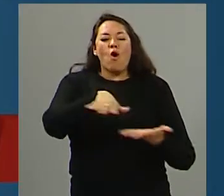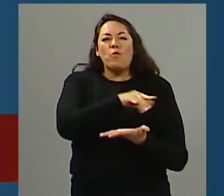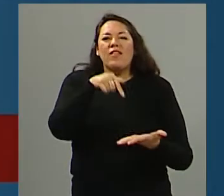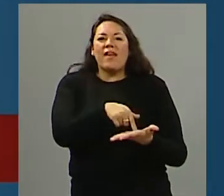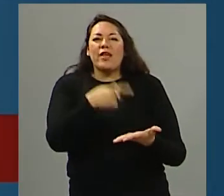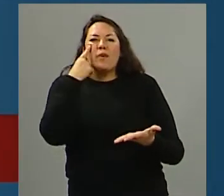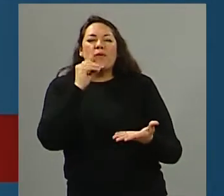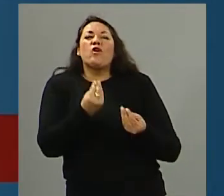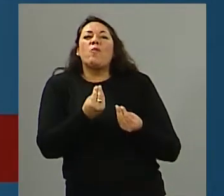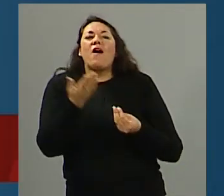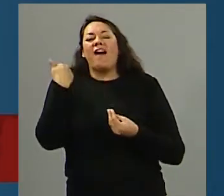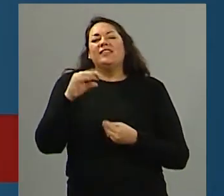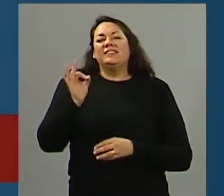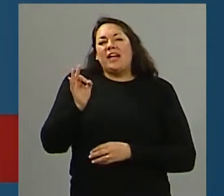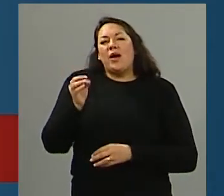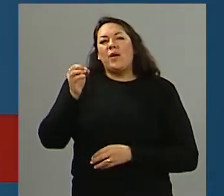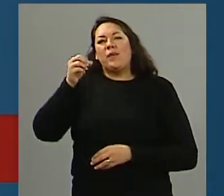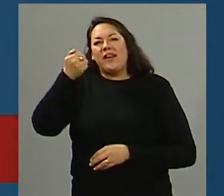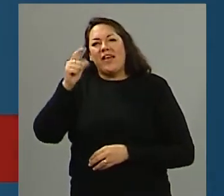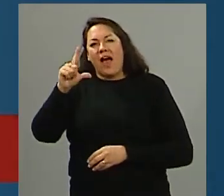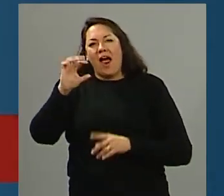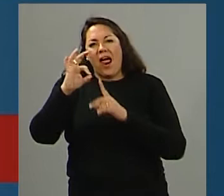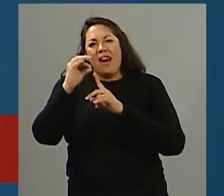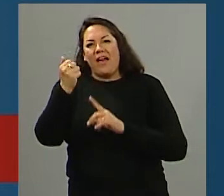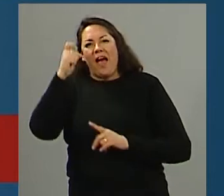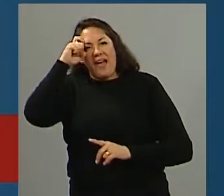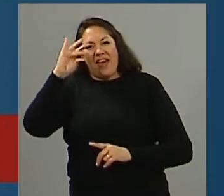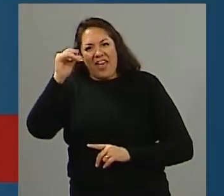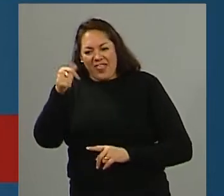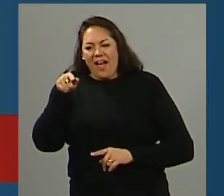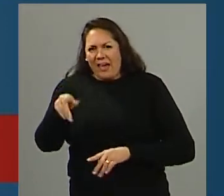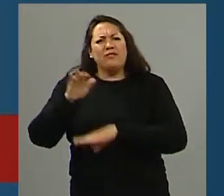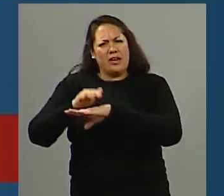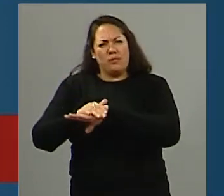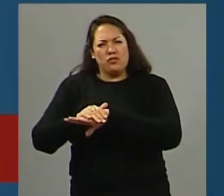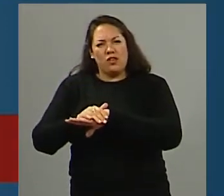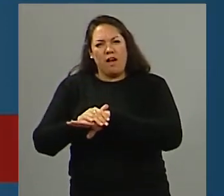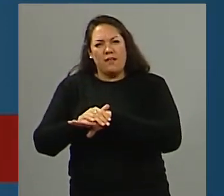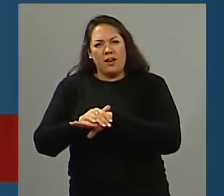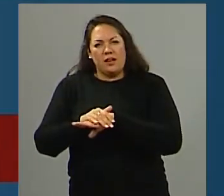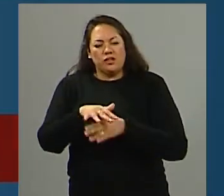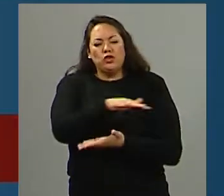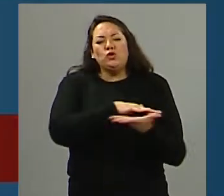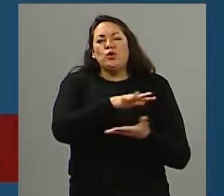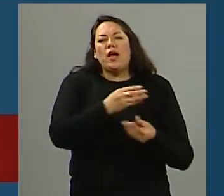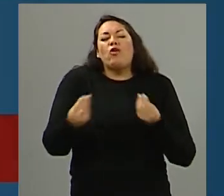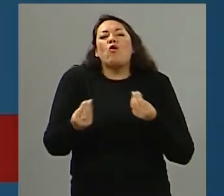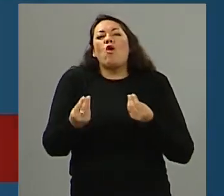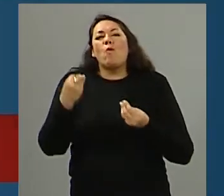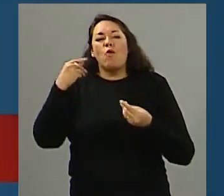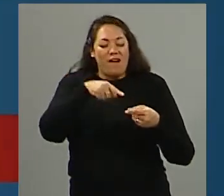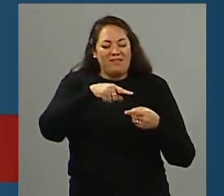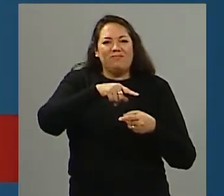supiera que Al-Qaeda estaba involucrada directamente en estos atentados. Digo esto porque también... ¿Sabés qué es